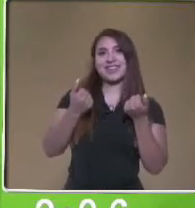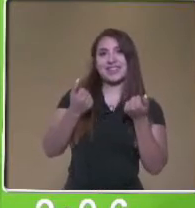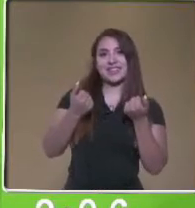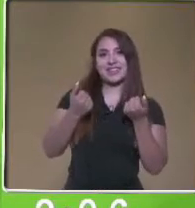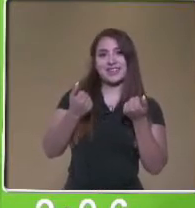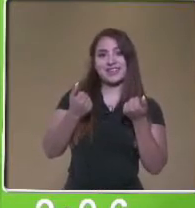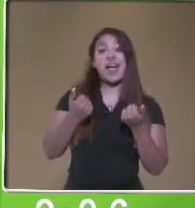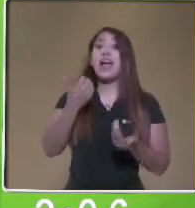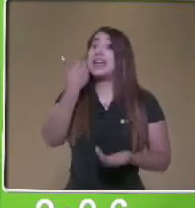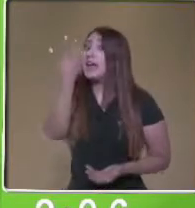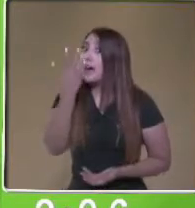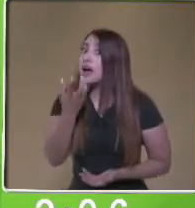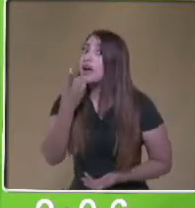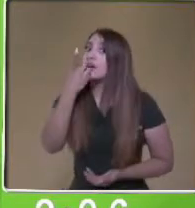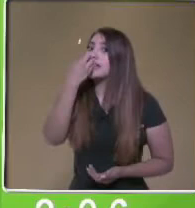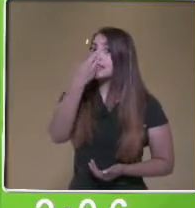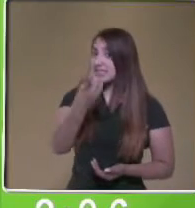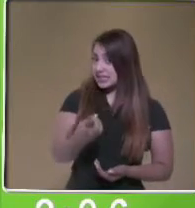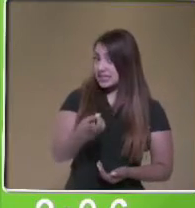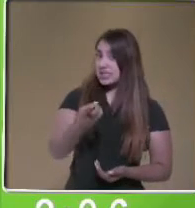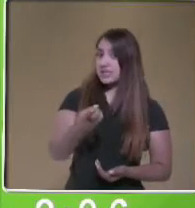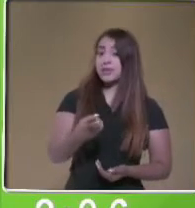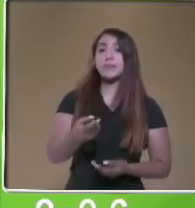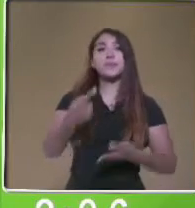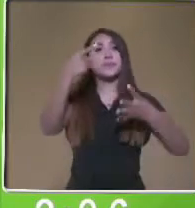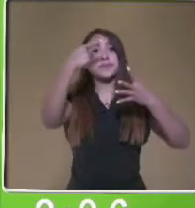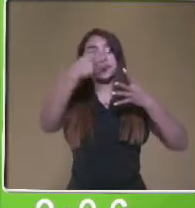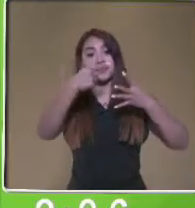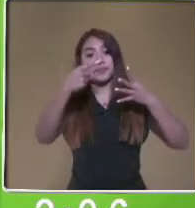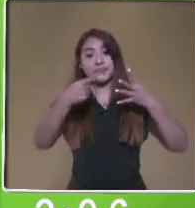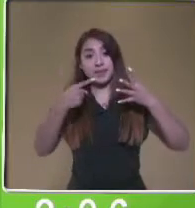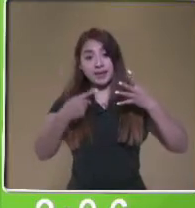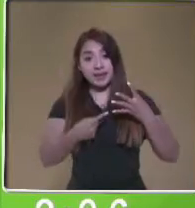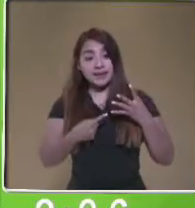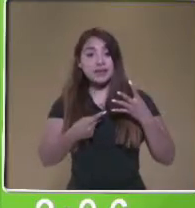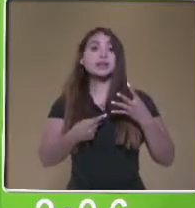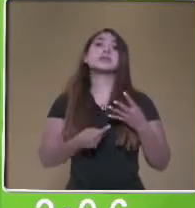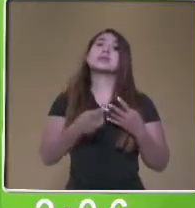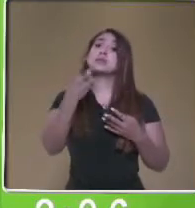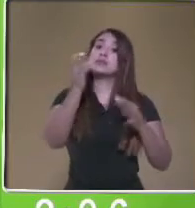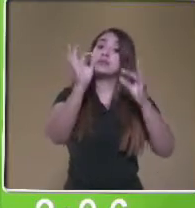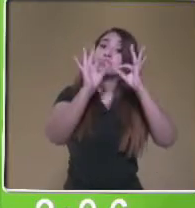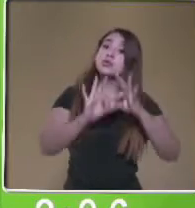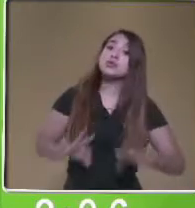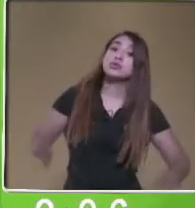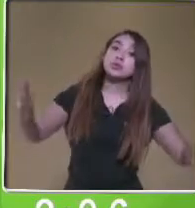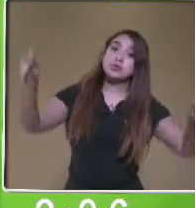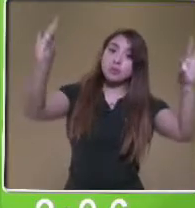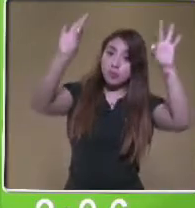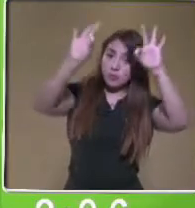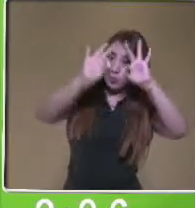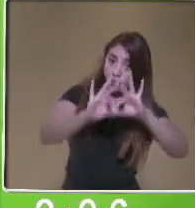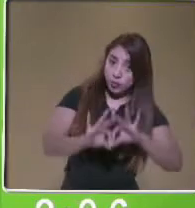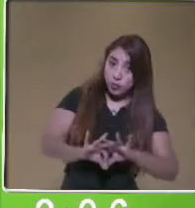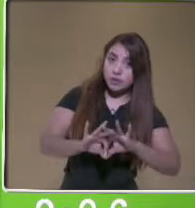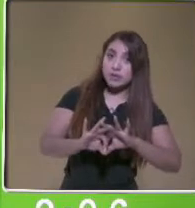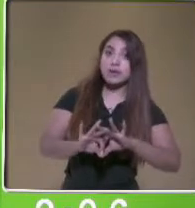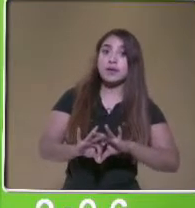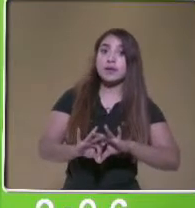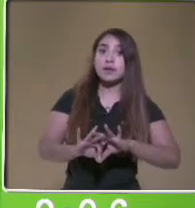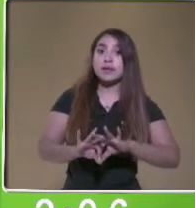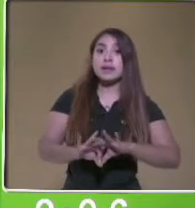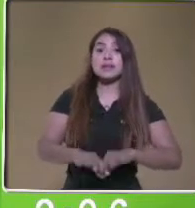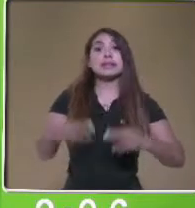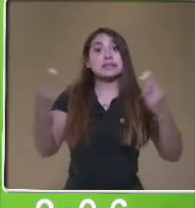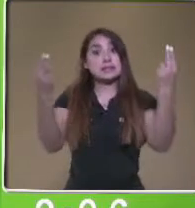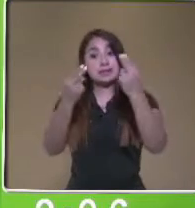decir, the natural resources are an important part in our lives. We have to take care of the